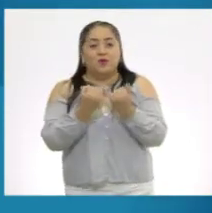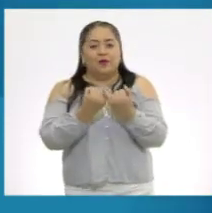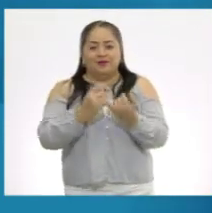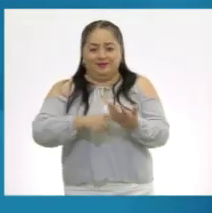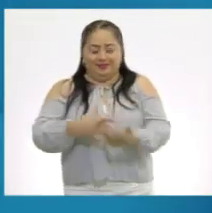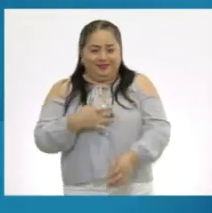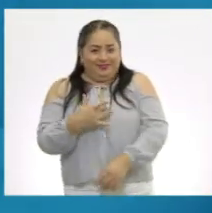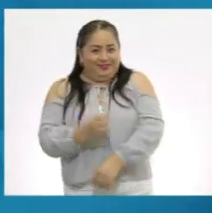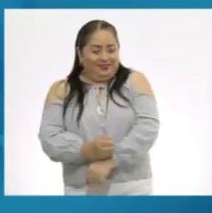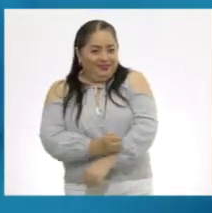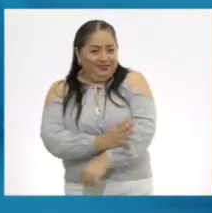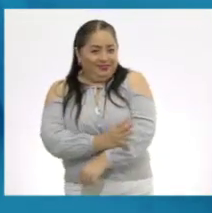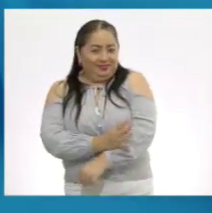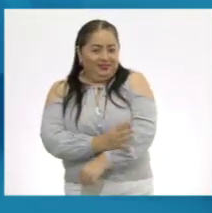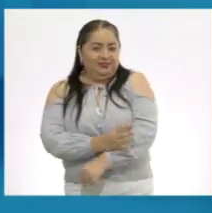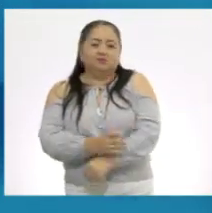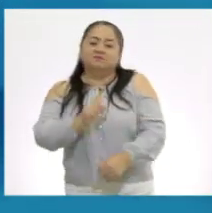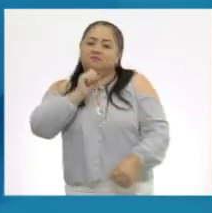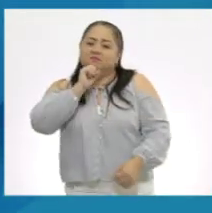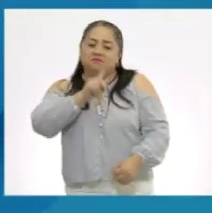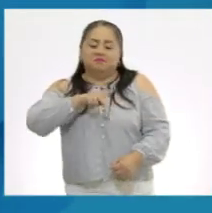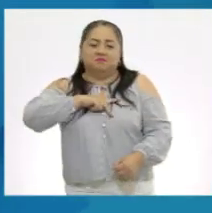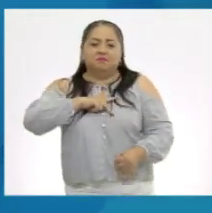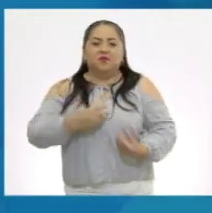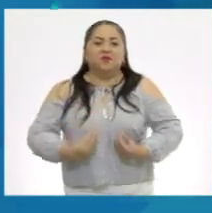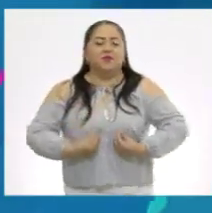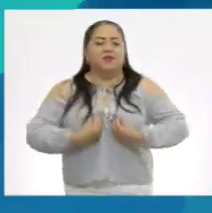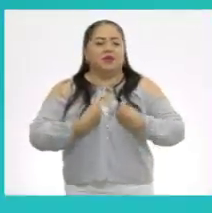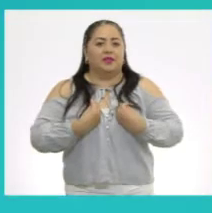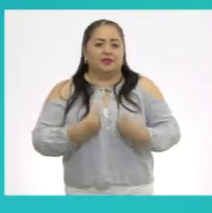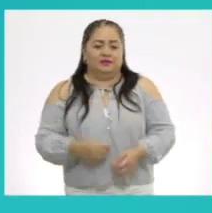emociones, son parte de nuestra vida.